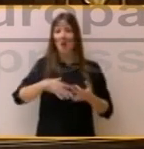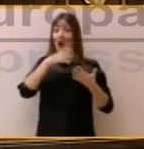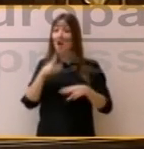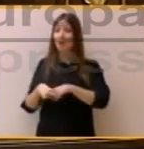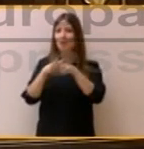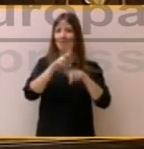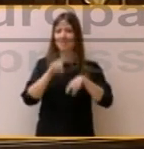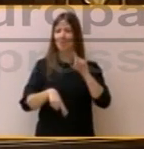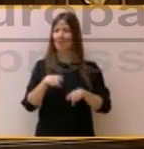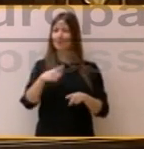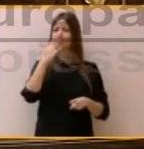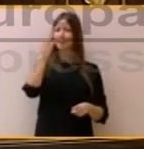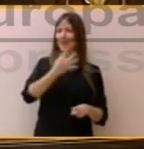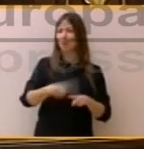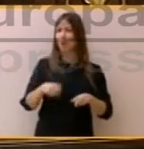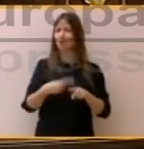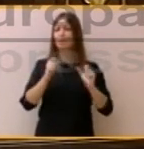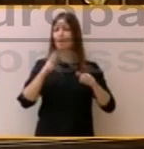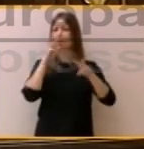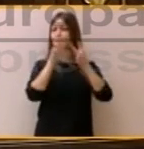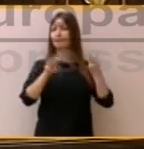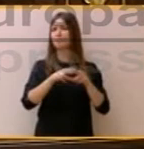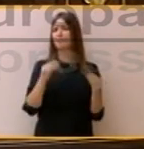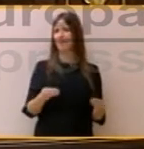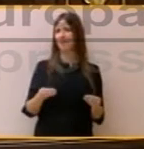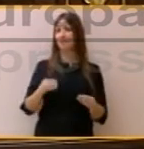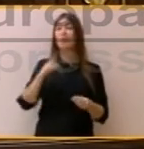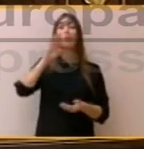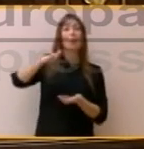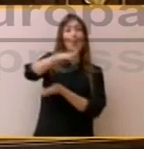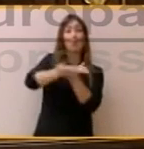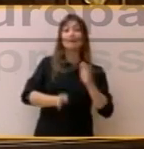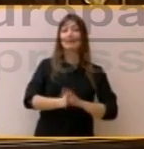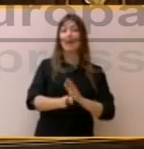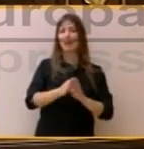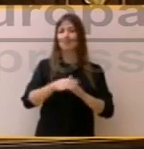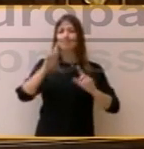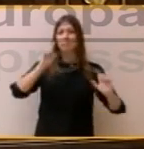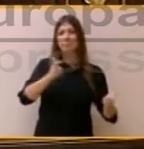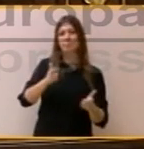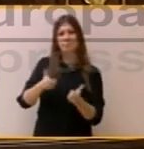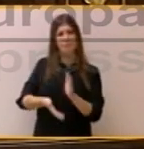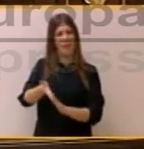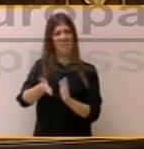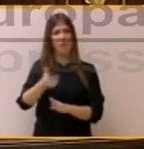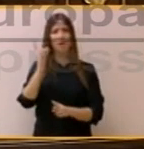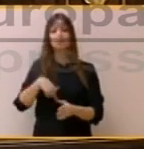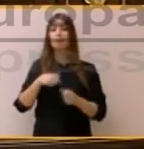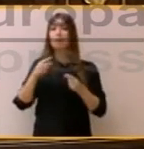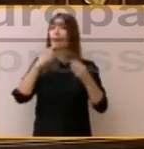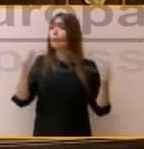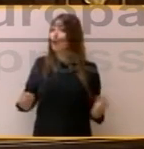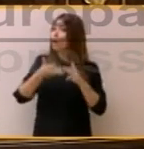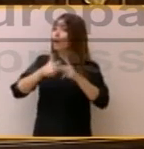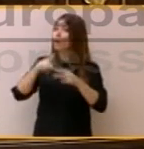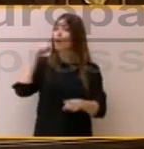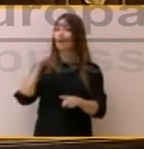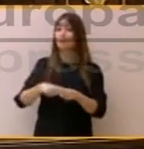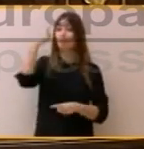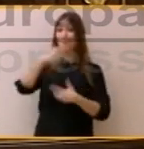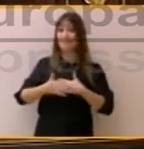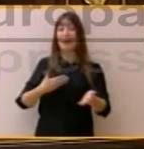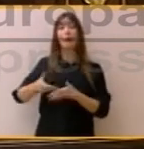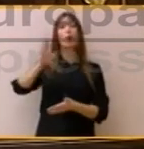sombra o de penumbra en las que la corrupción medra y que se están mejorando las herramientas para que el corruptor y el